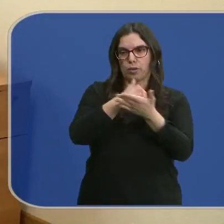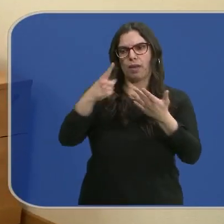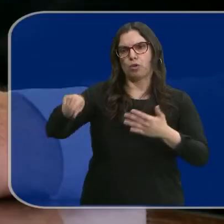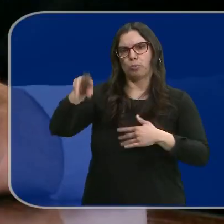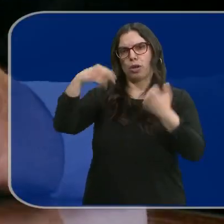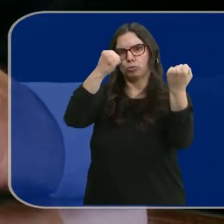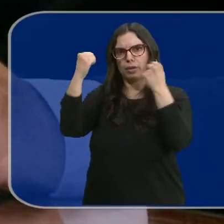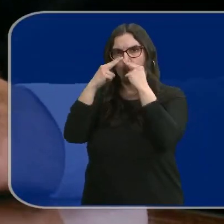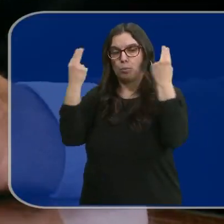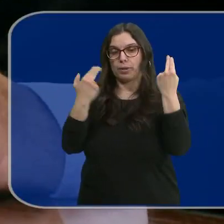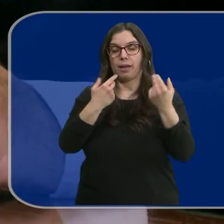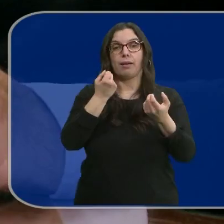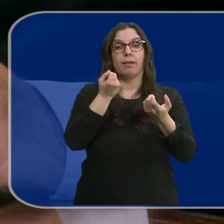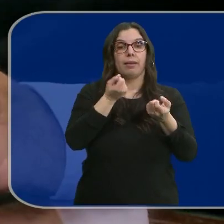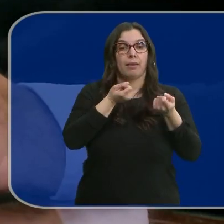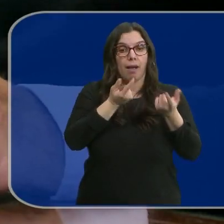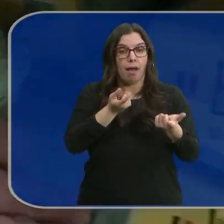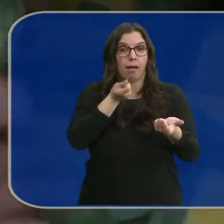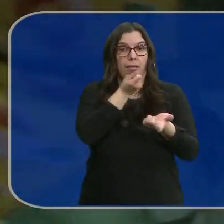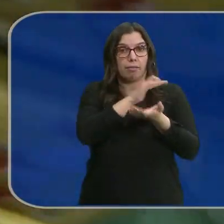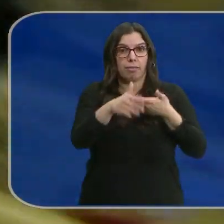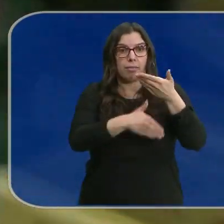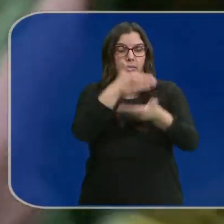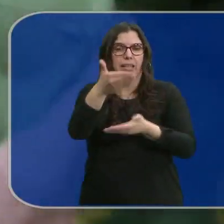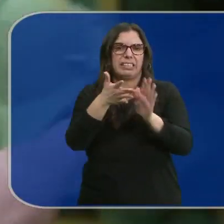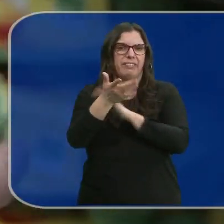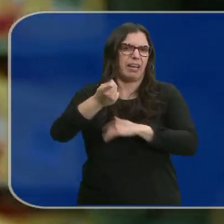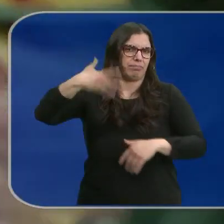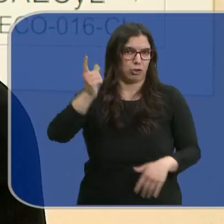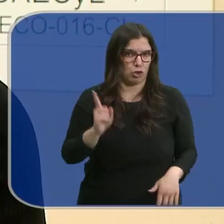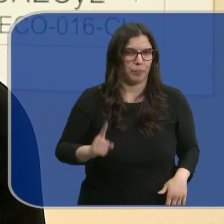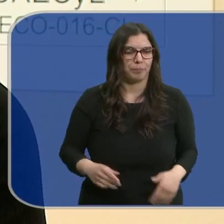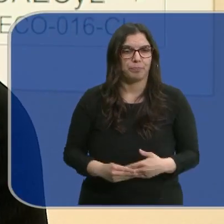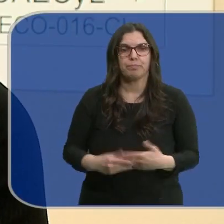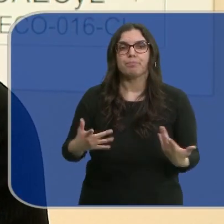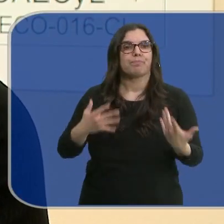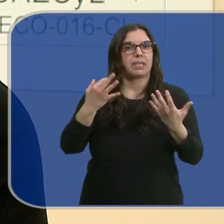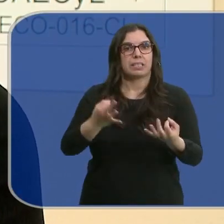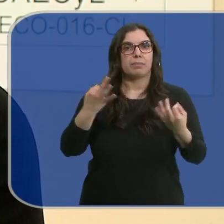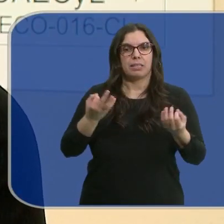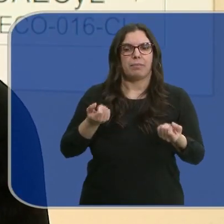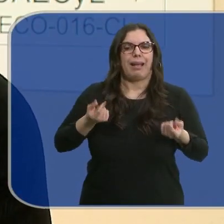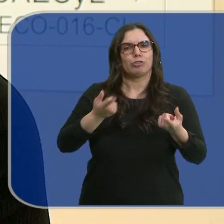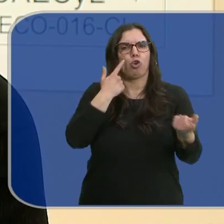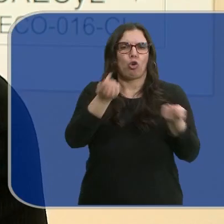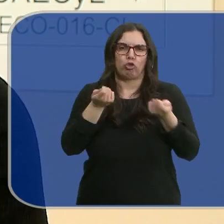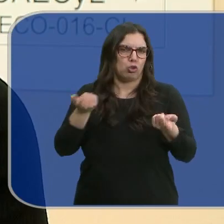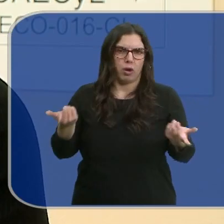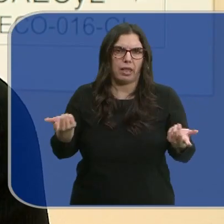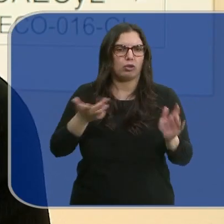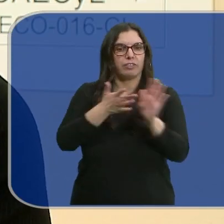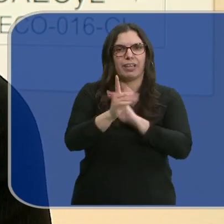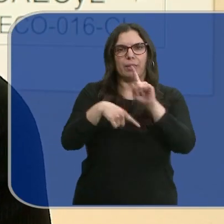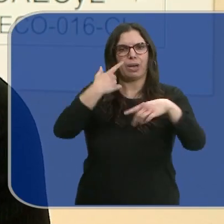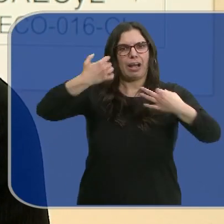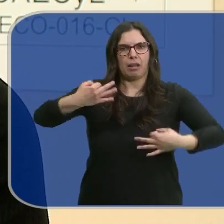autoridad pública el coste de este proceso no supone un incremento notorio en el producto final. Van a estar siempre estos costes controlados y que van a dar